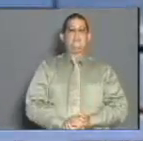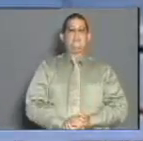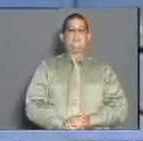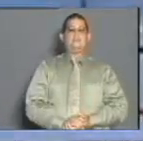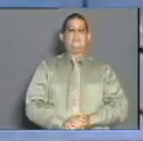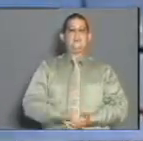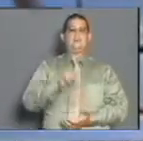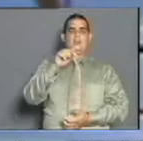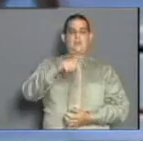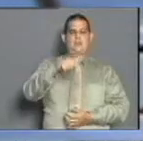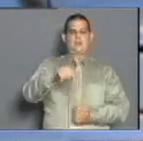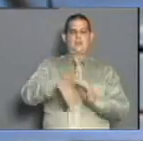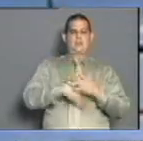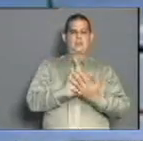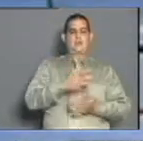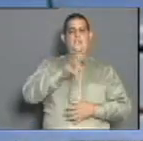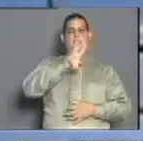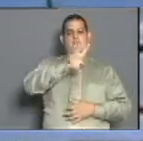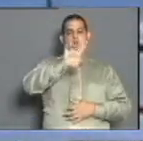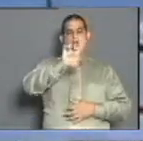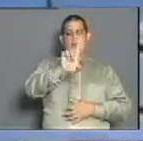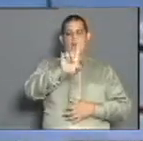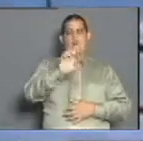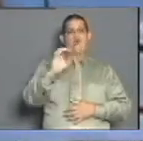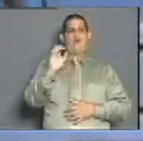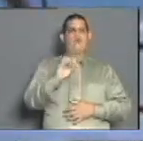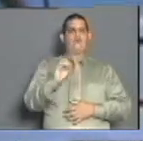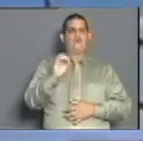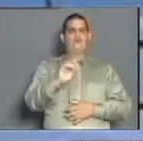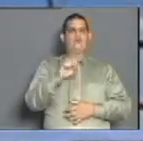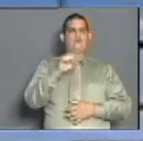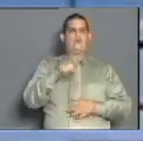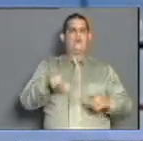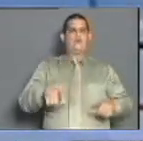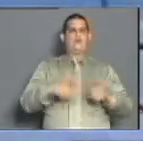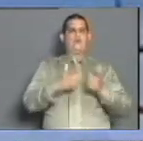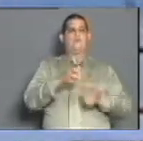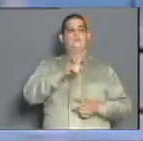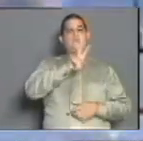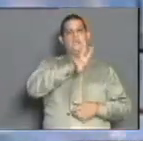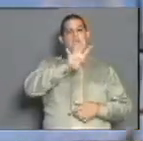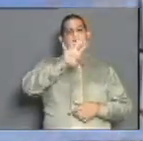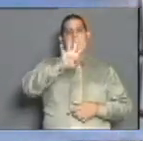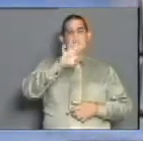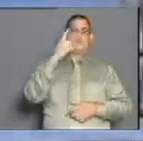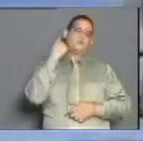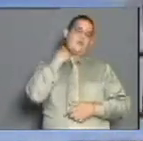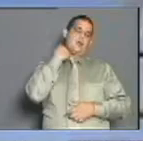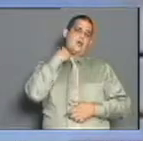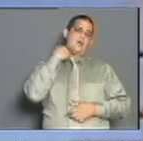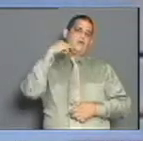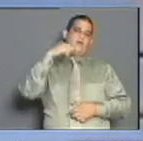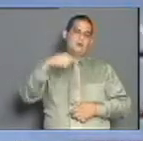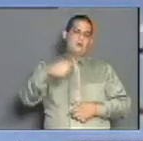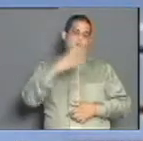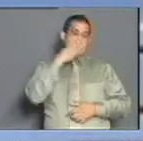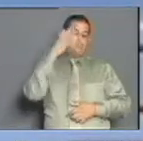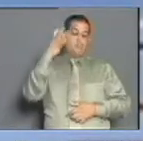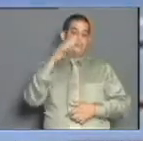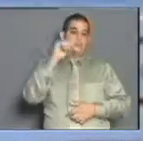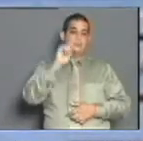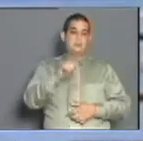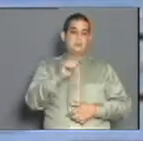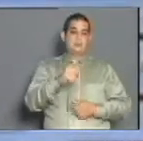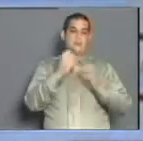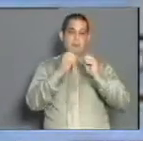Este 31 de octubre se cumplen 34 años de producirse un hecho inédito para el deporte cubano y holguinero. Se trata de la